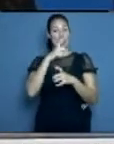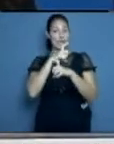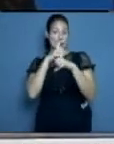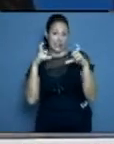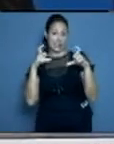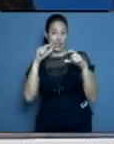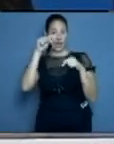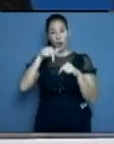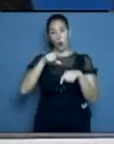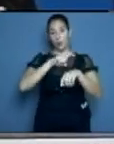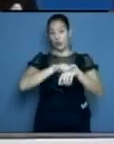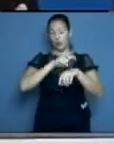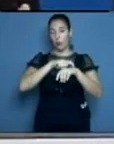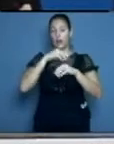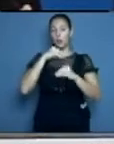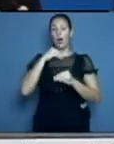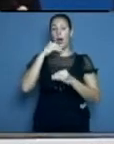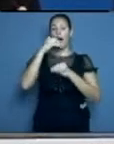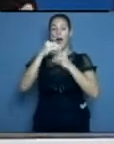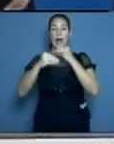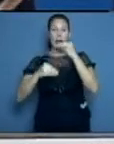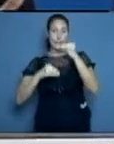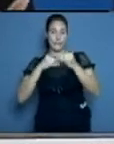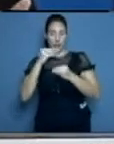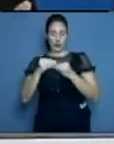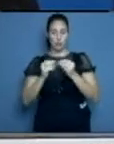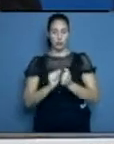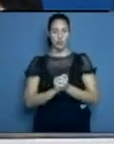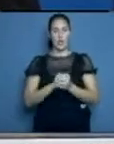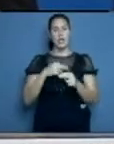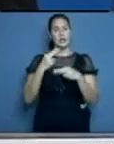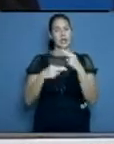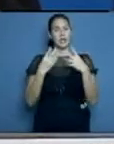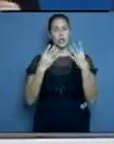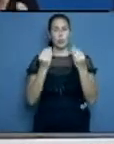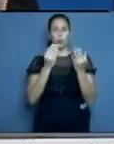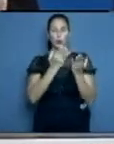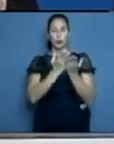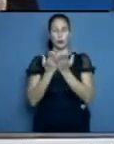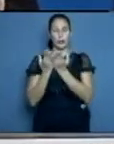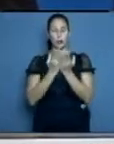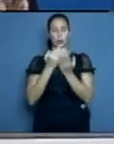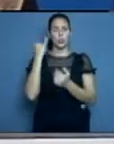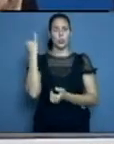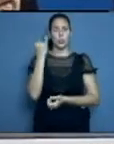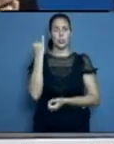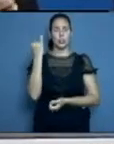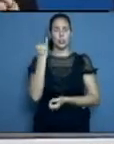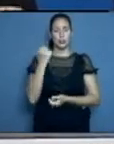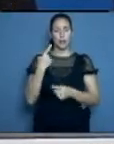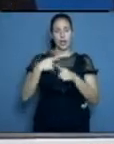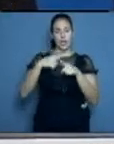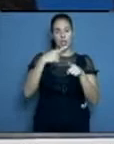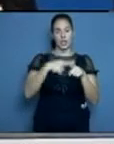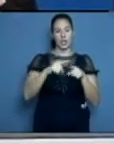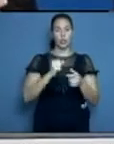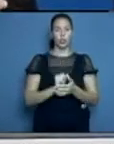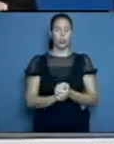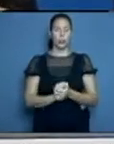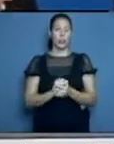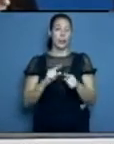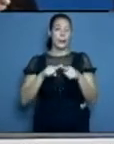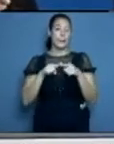evolucionado, se han hecho numerosos estudios internacionales, y en Cuba también, que han demostrado que los antibióticos no tienen